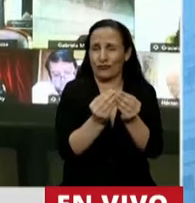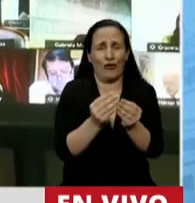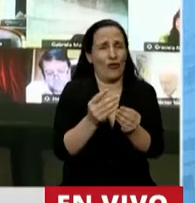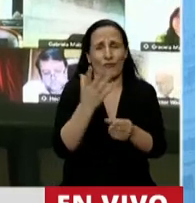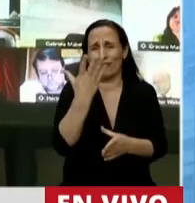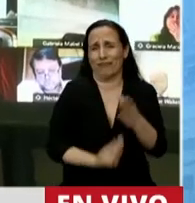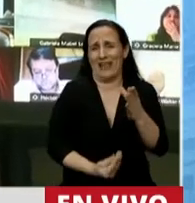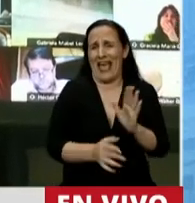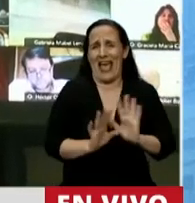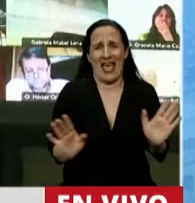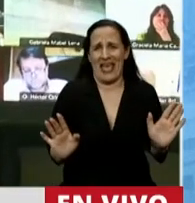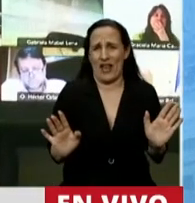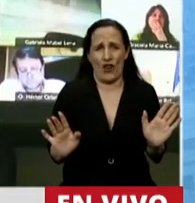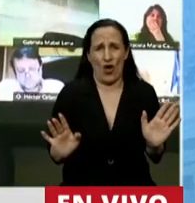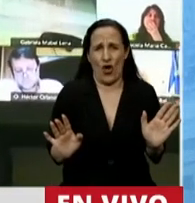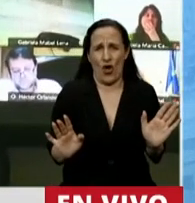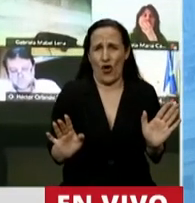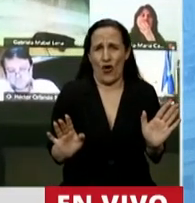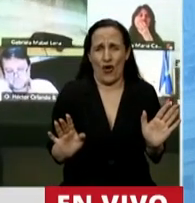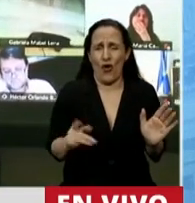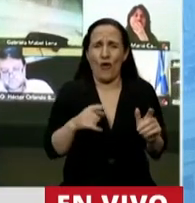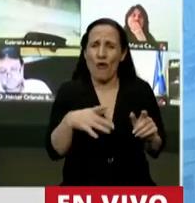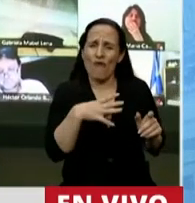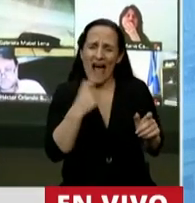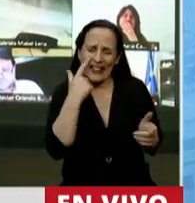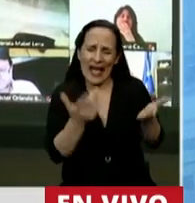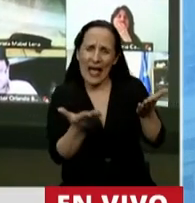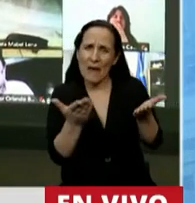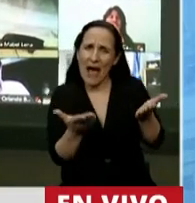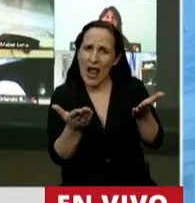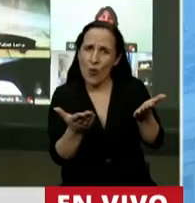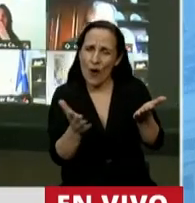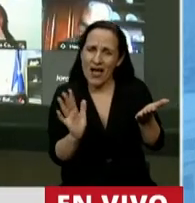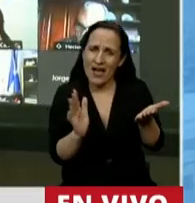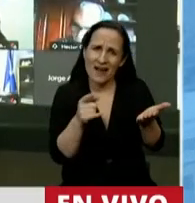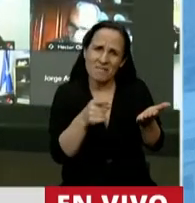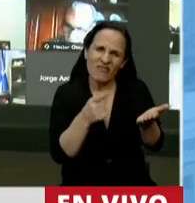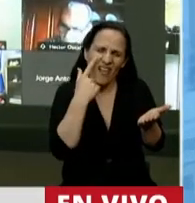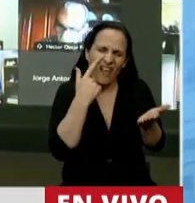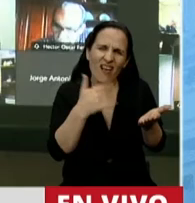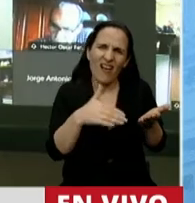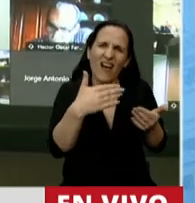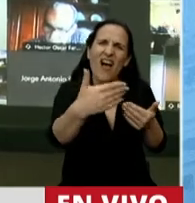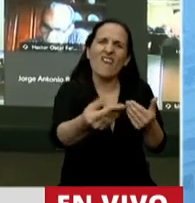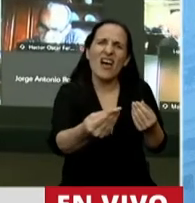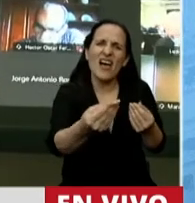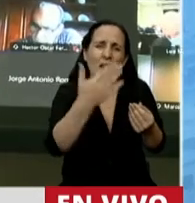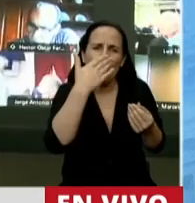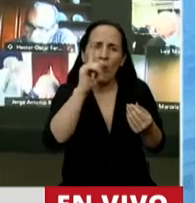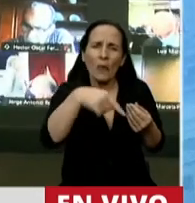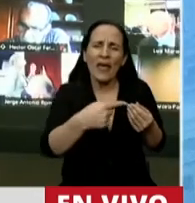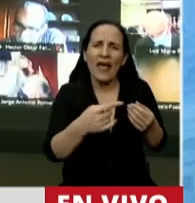planteado, no se han evaluado ni siquiera superficialmente las consecuencias que puede traer legales,